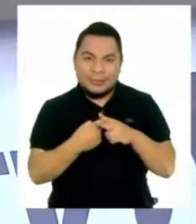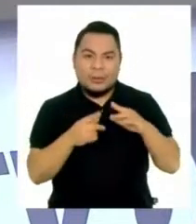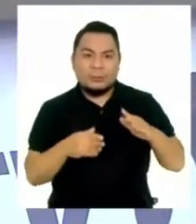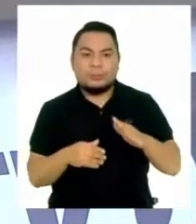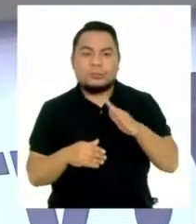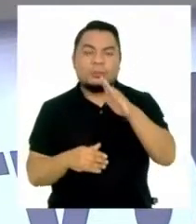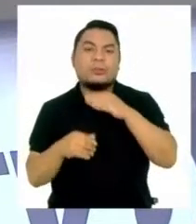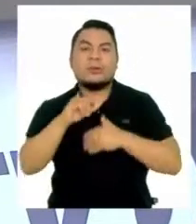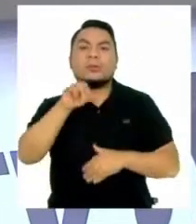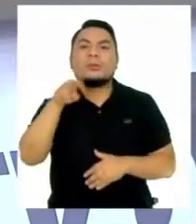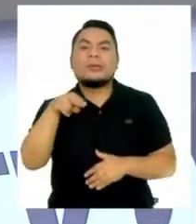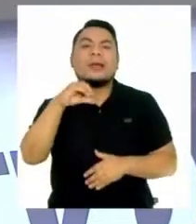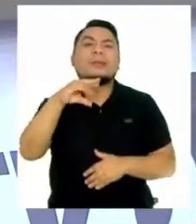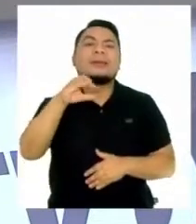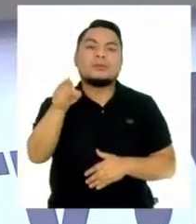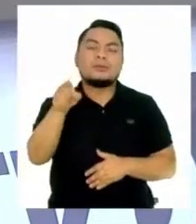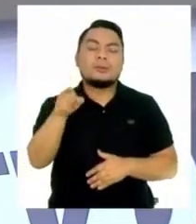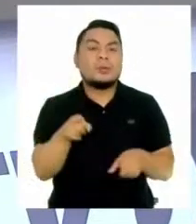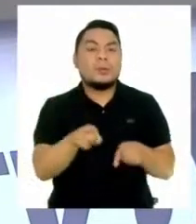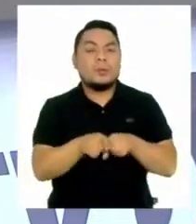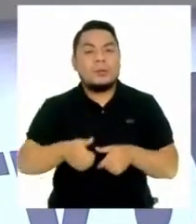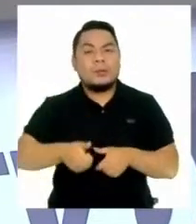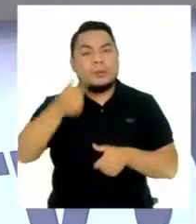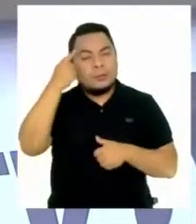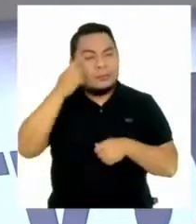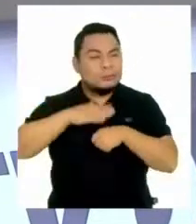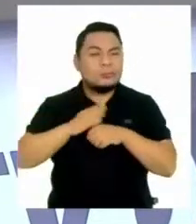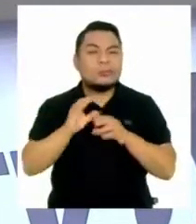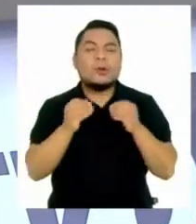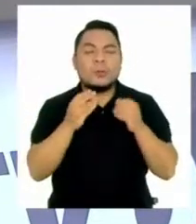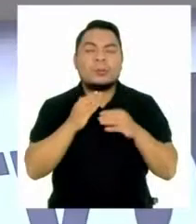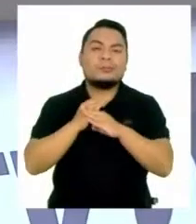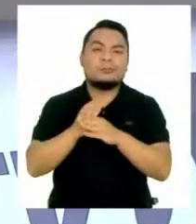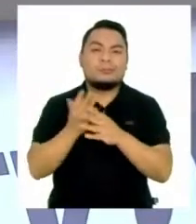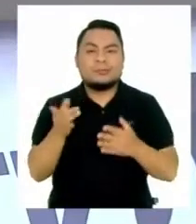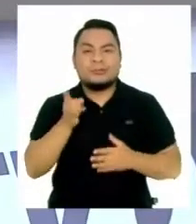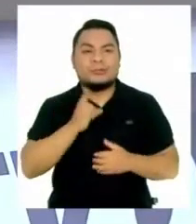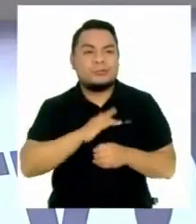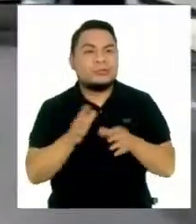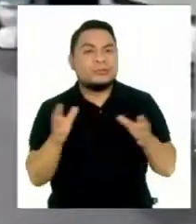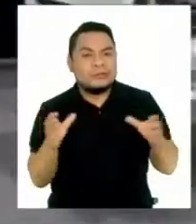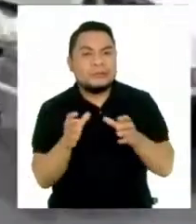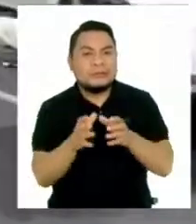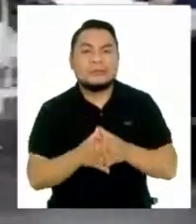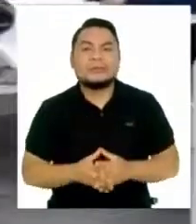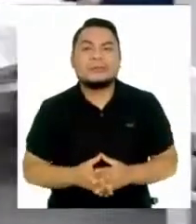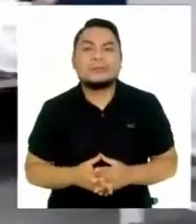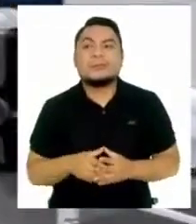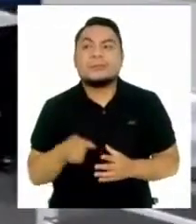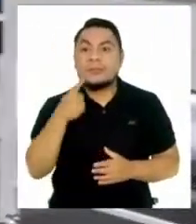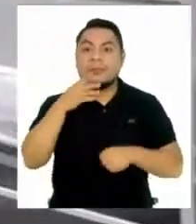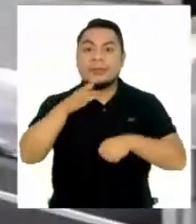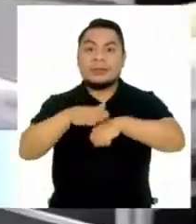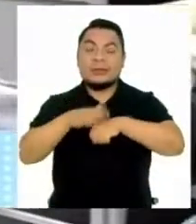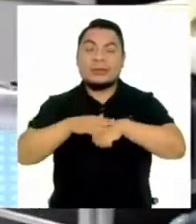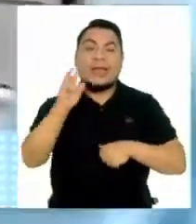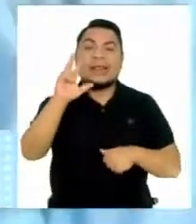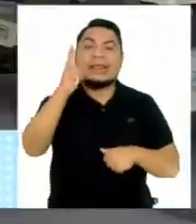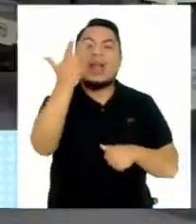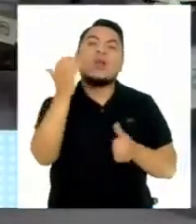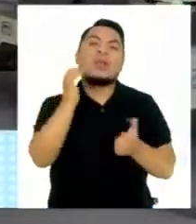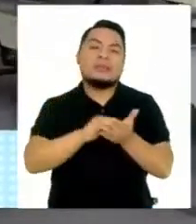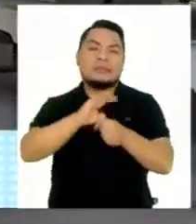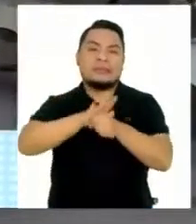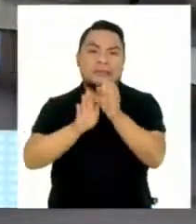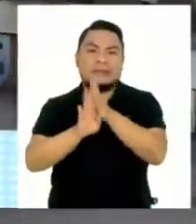Junín y Paz, mientras que las autoridades coordinan nuevas medidas restrictivas para evitar contagios. Advierten que la tercera ola sería la